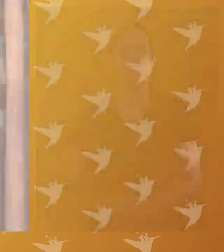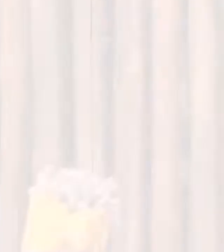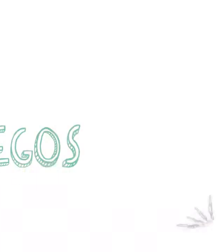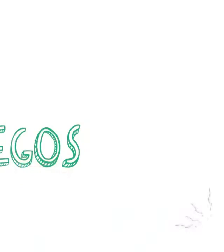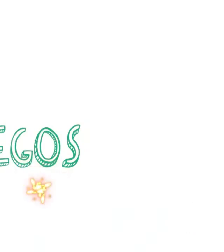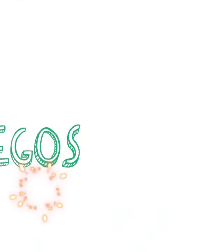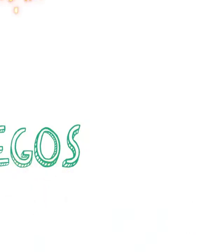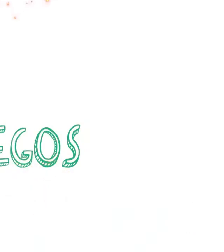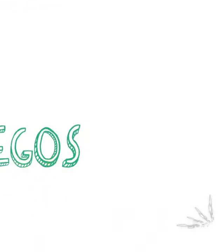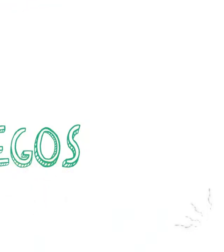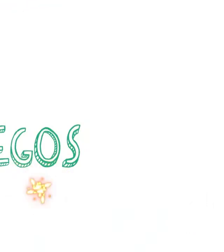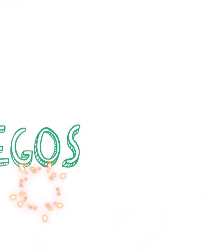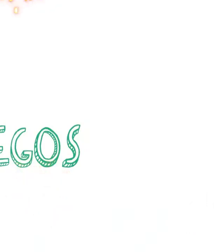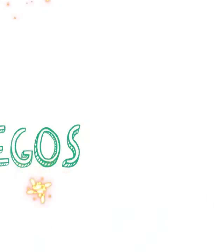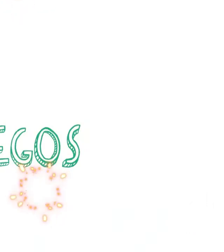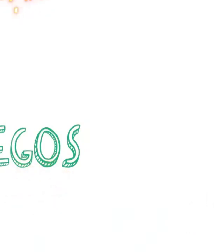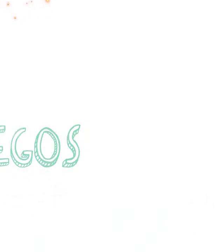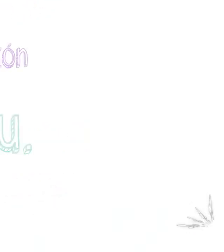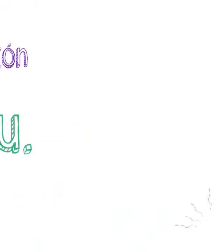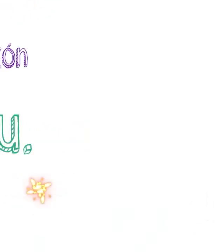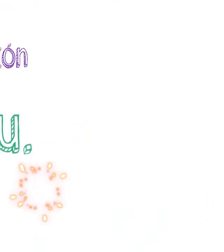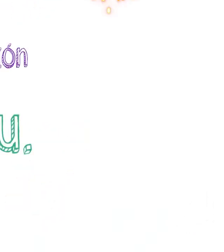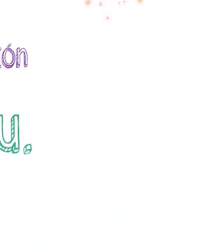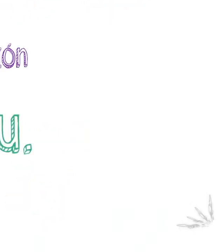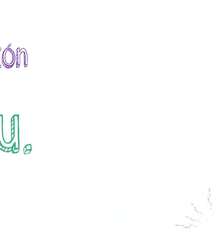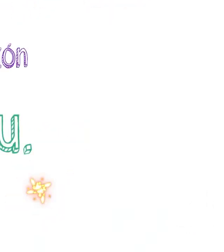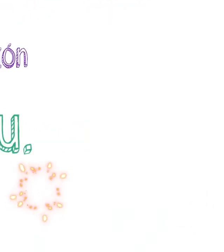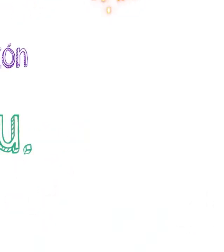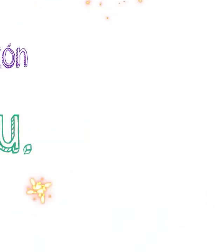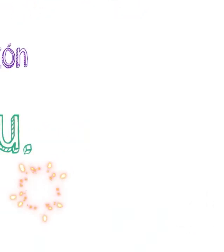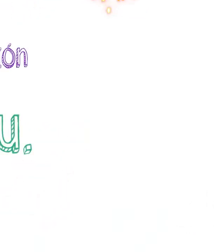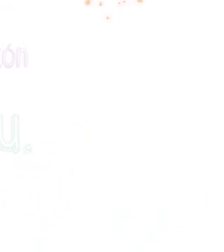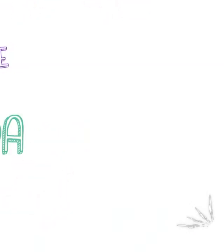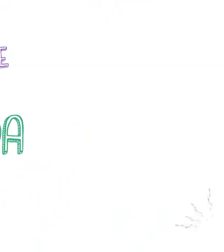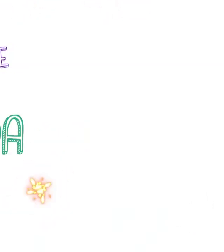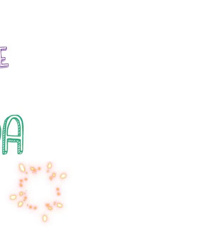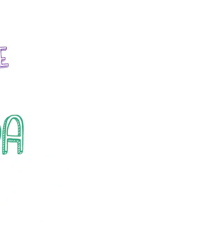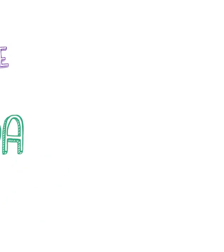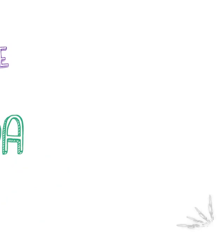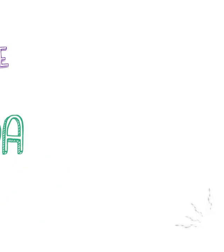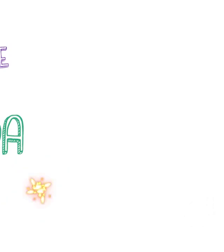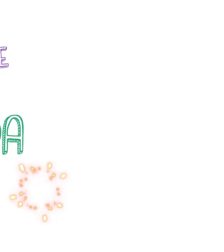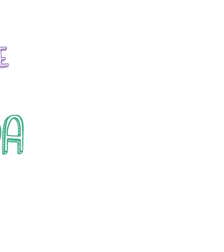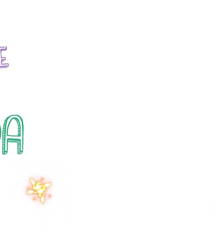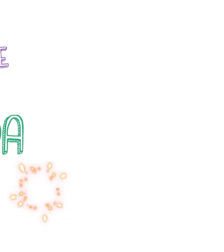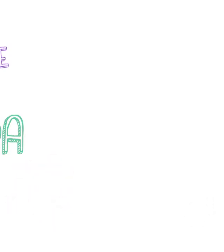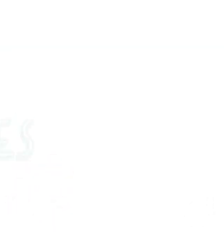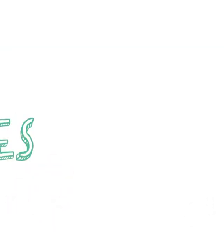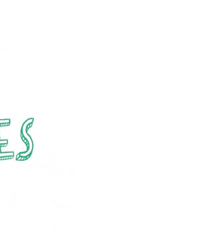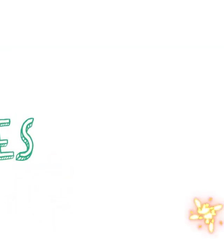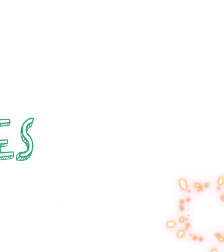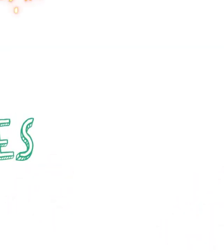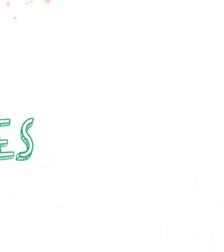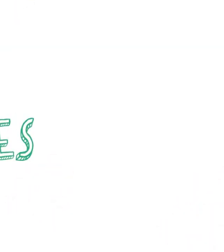Idea original. Producción general, Elizabeth Gallegos. Realización y postproducción, Carlos Silva. Música original y doblaje, Pedro Montaca. Artes